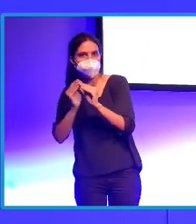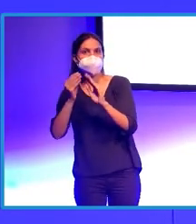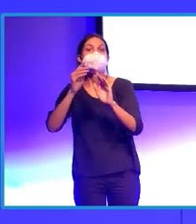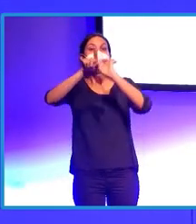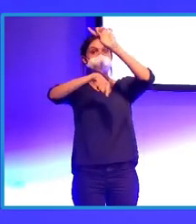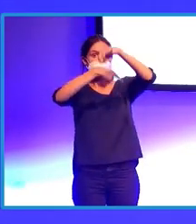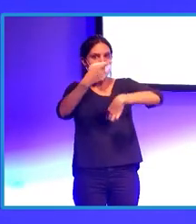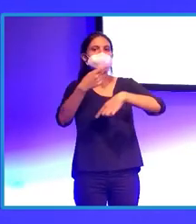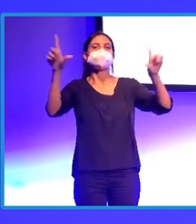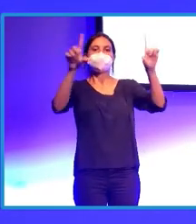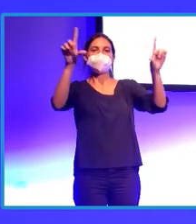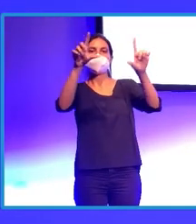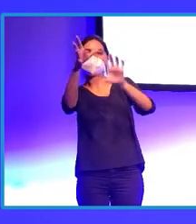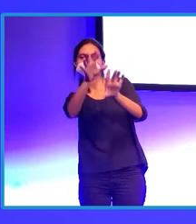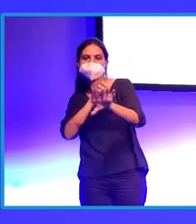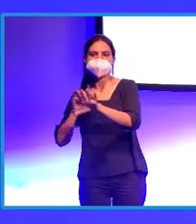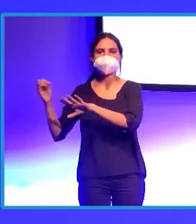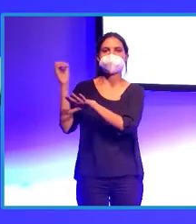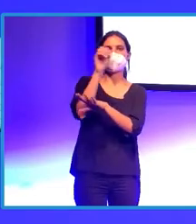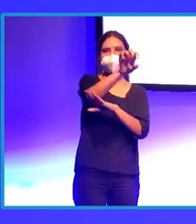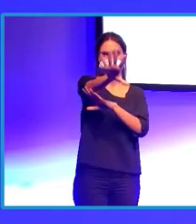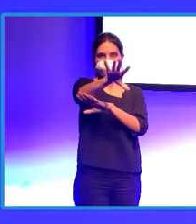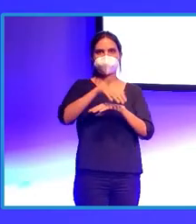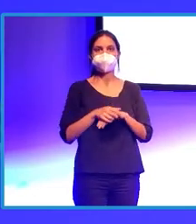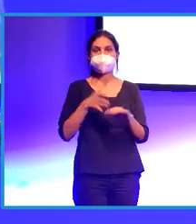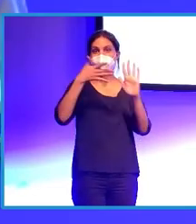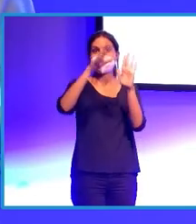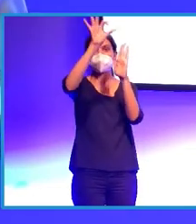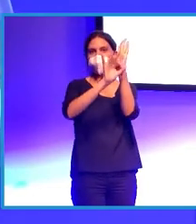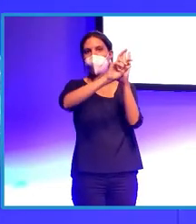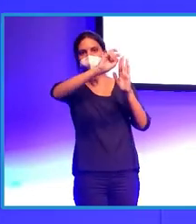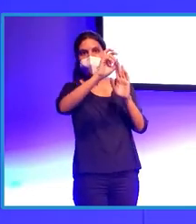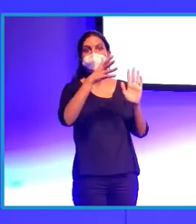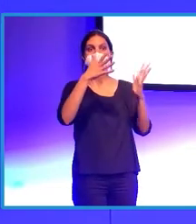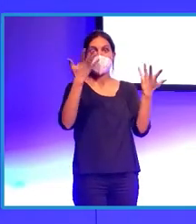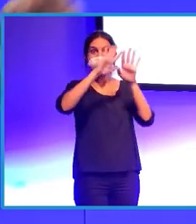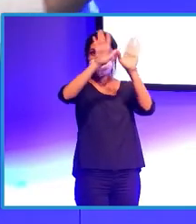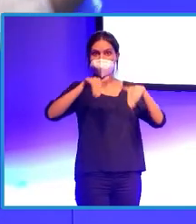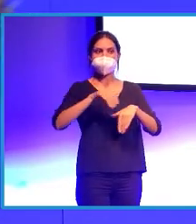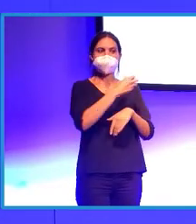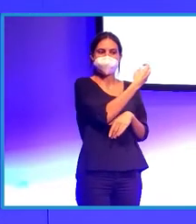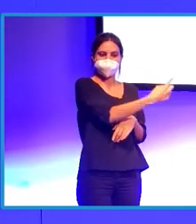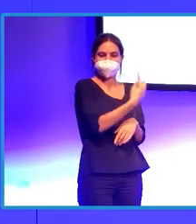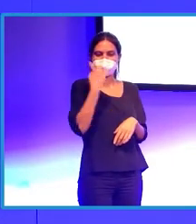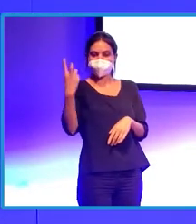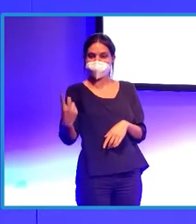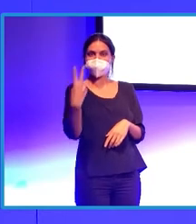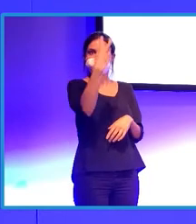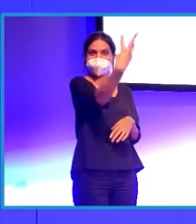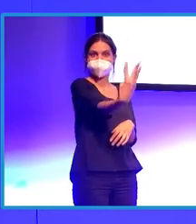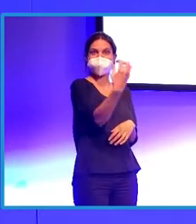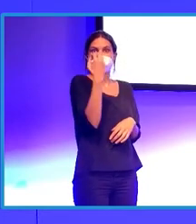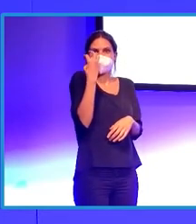televisión. Que es otro software distinto. sea, aquí entran en acción tres software distintos para hacer lo que nosotros estamos haciendo.